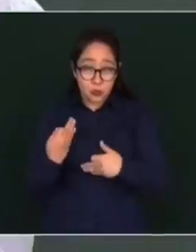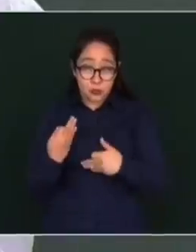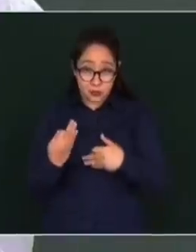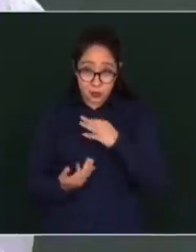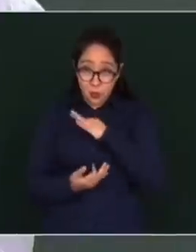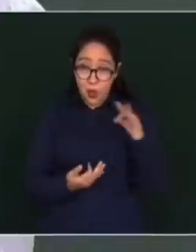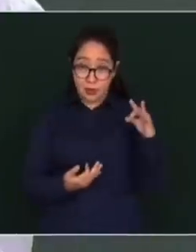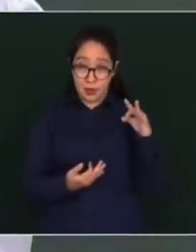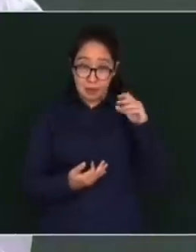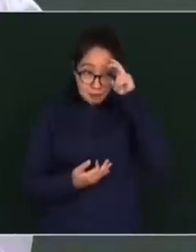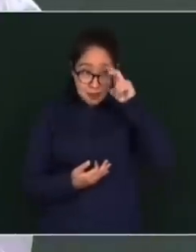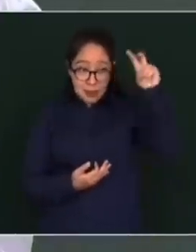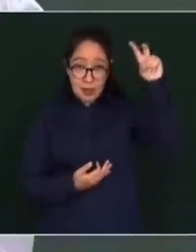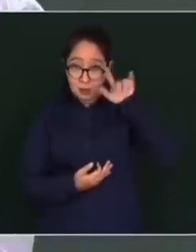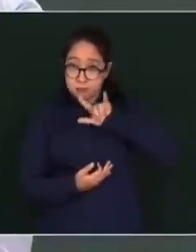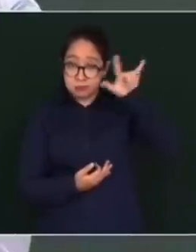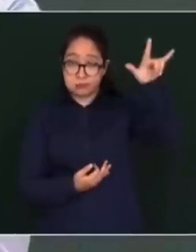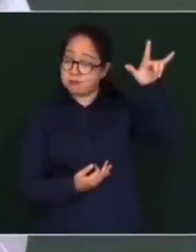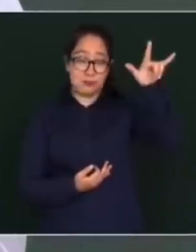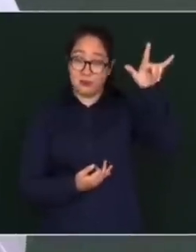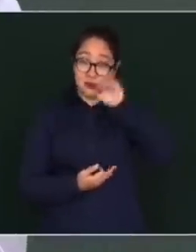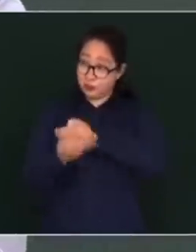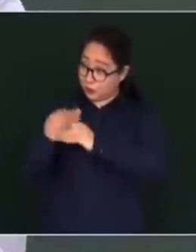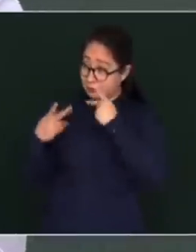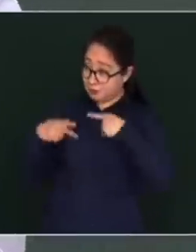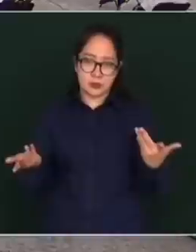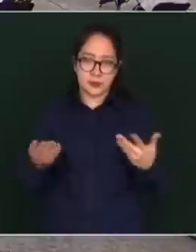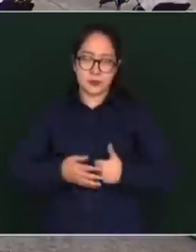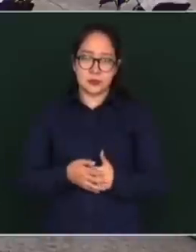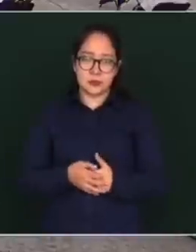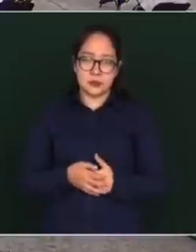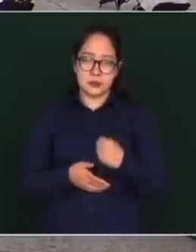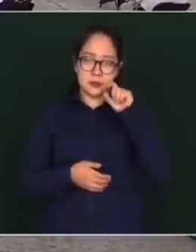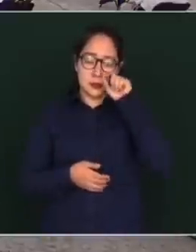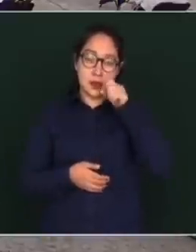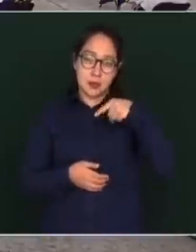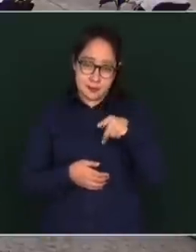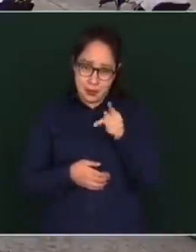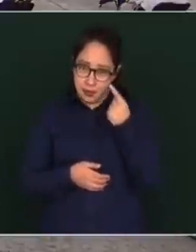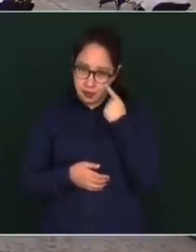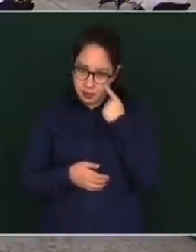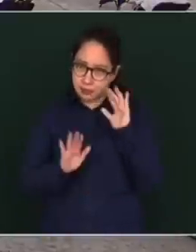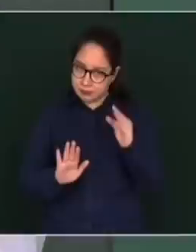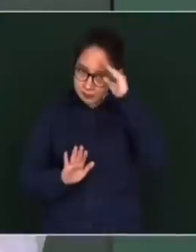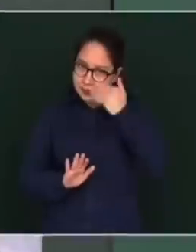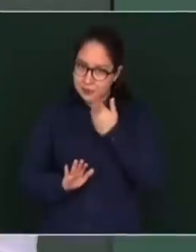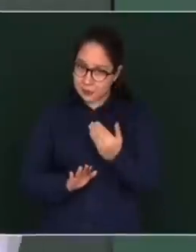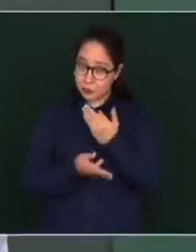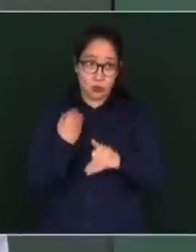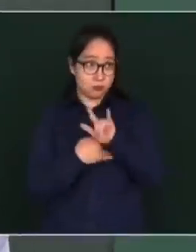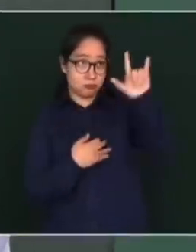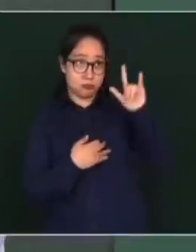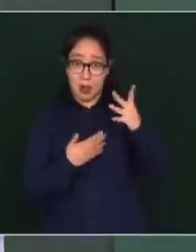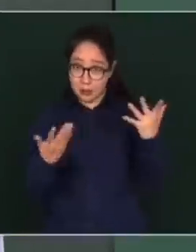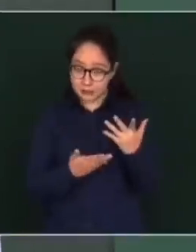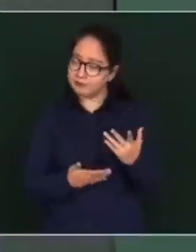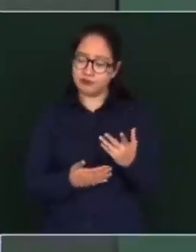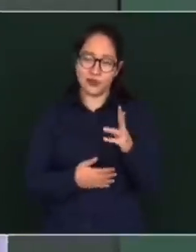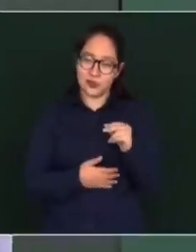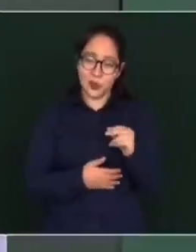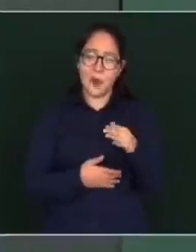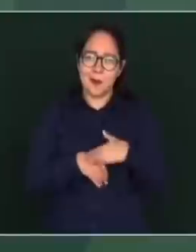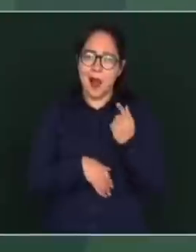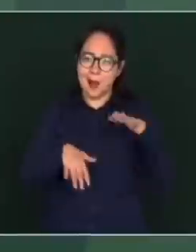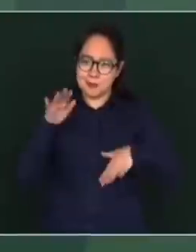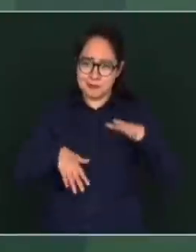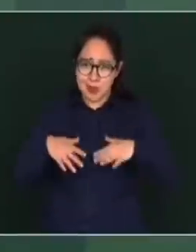en avión, no todos los mexicanos. Entonces primero vamos a ubicarnos en eso, que hay veces que olvidamos